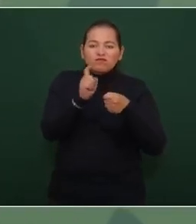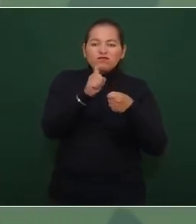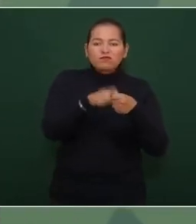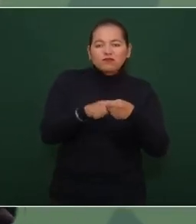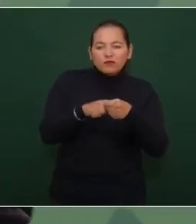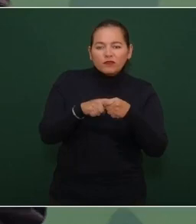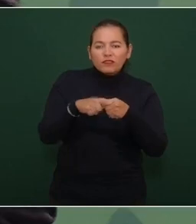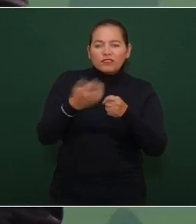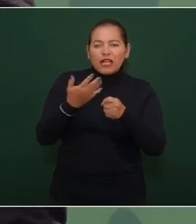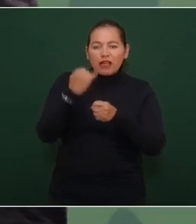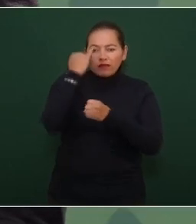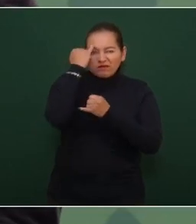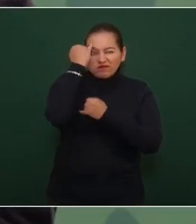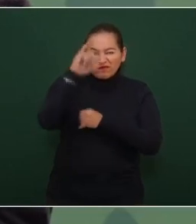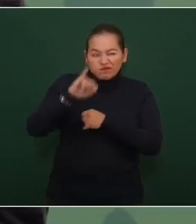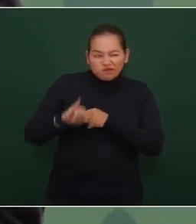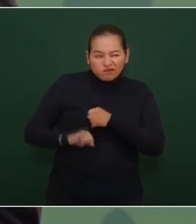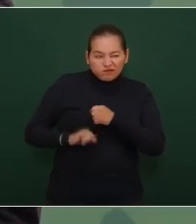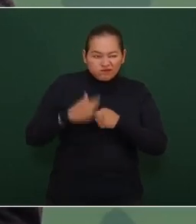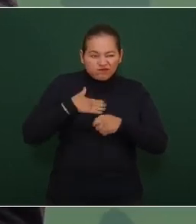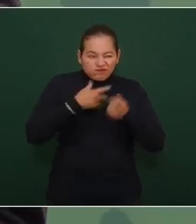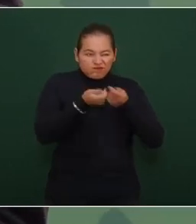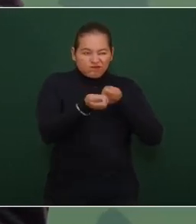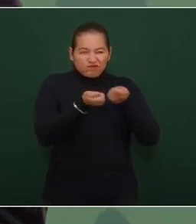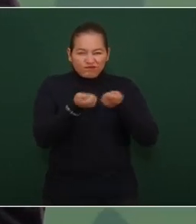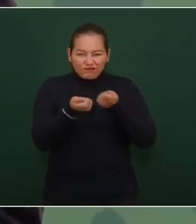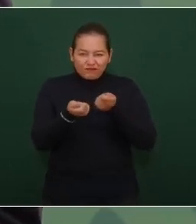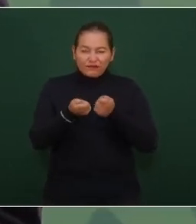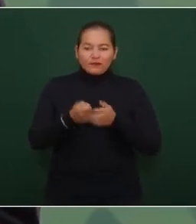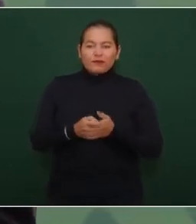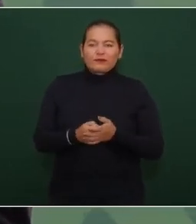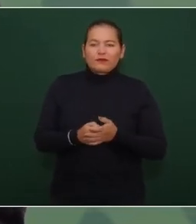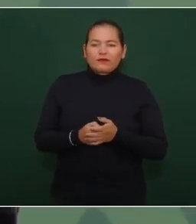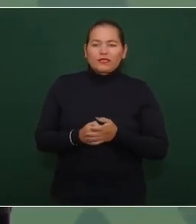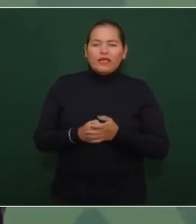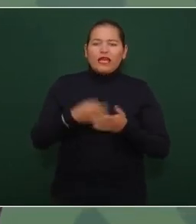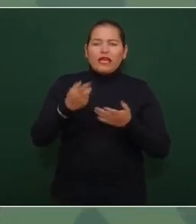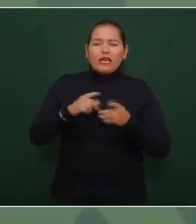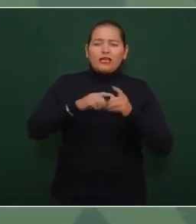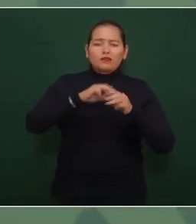intereses creados no sólo en México en el mundo